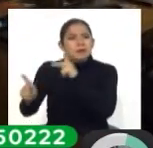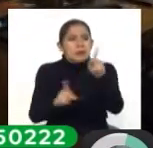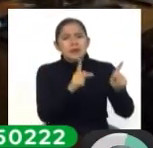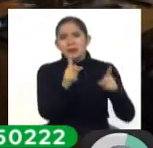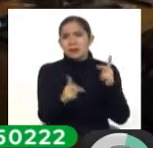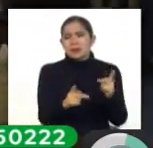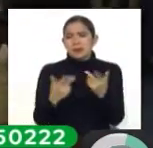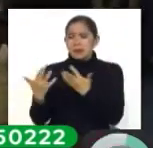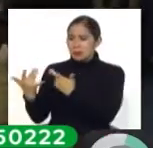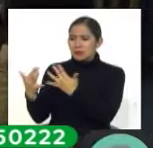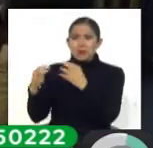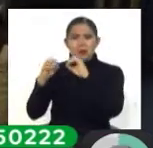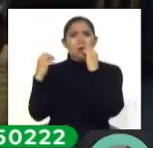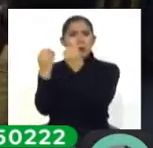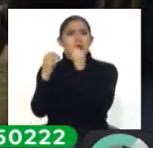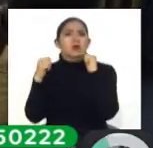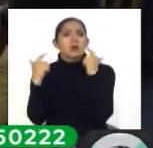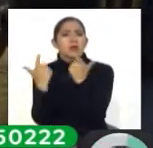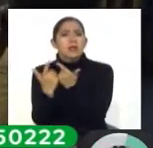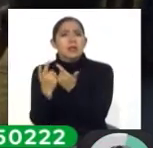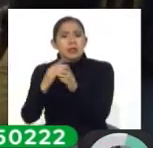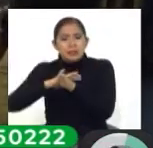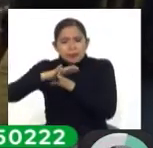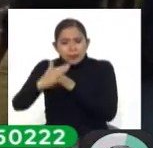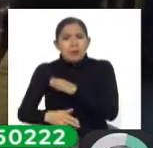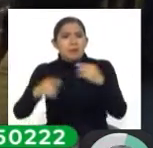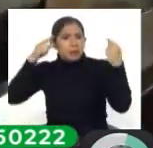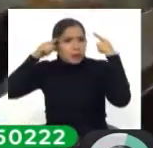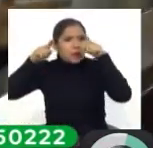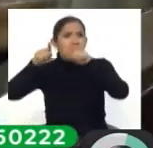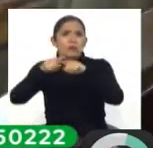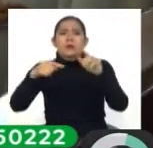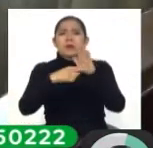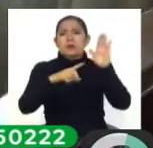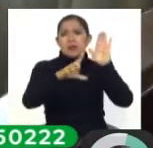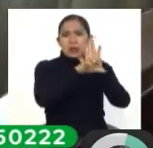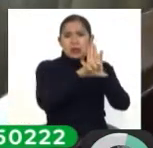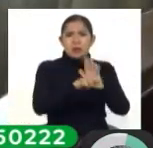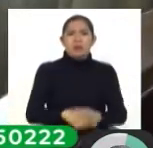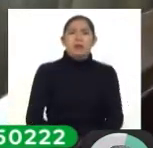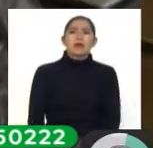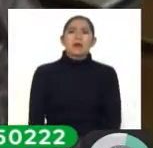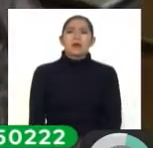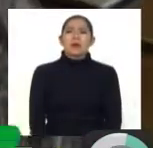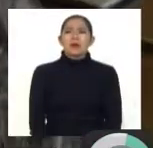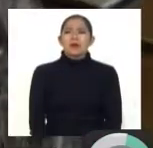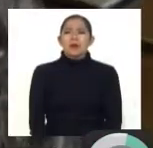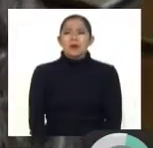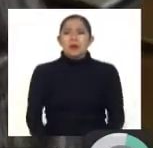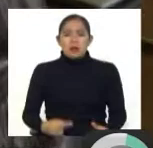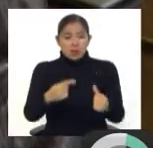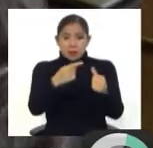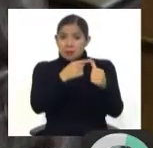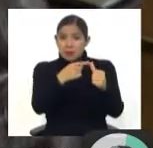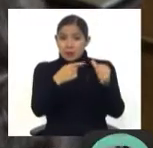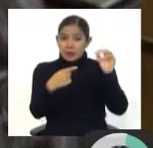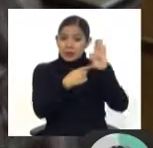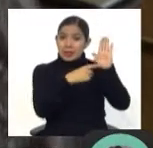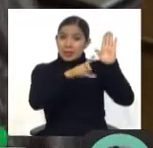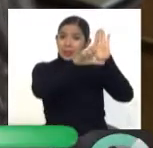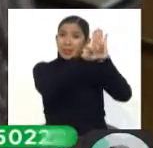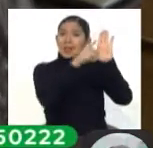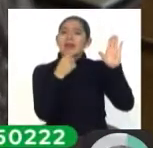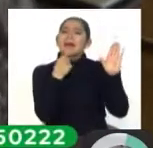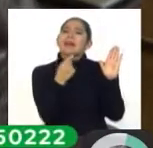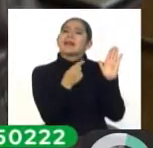organizaciones sociales y el gobierno terminen de consensuar la norma. En primer lugar, con esta ley se va a derogar